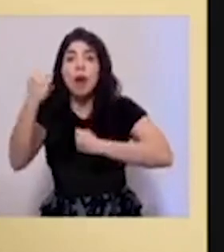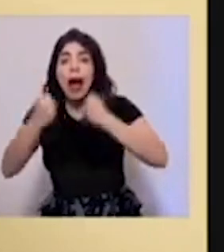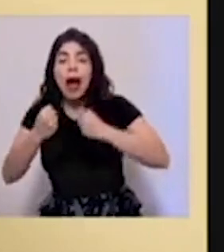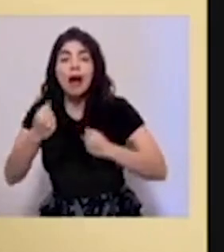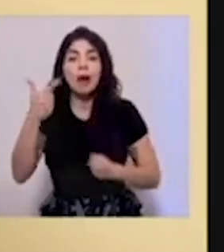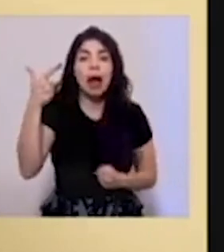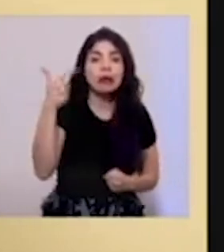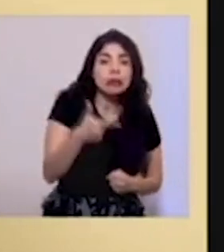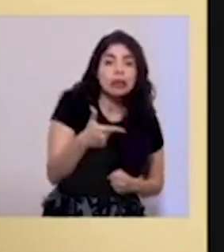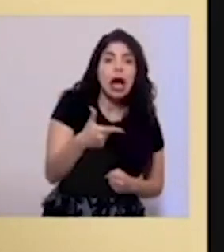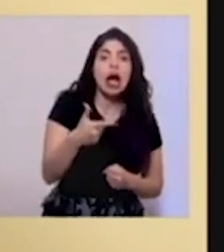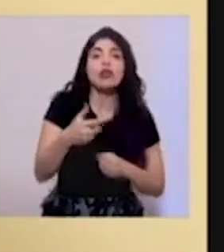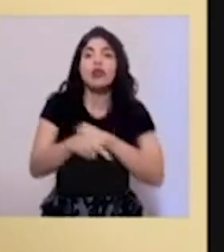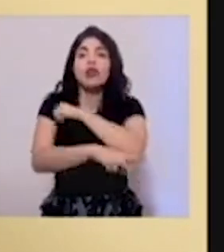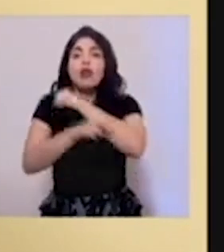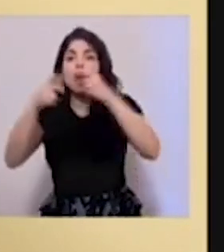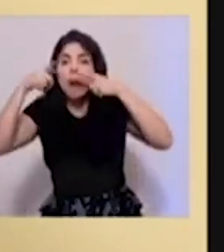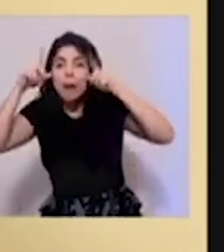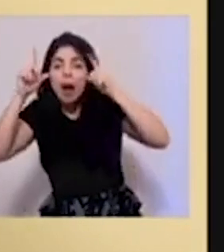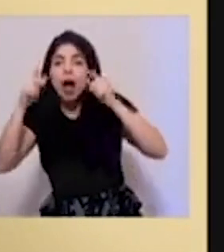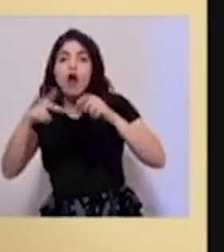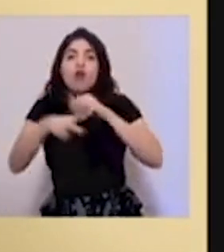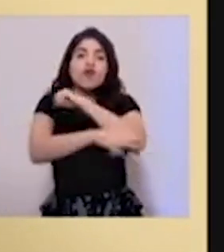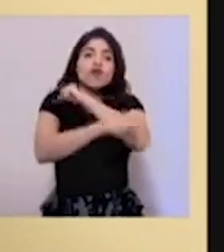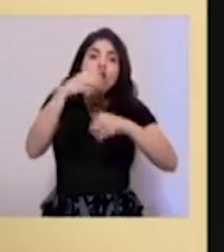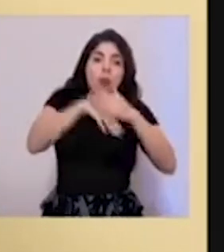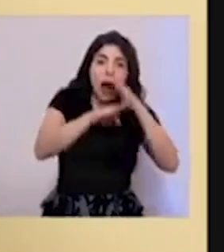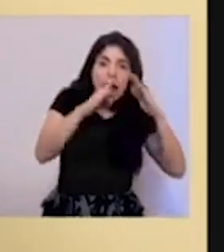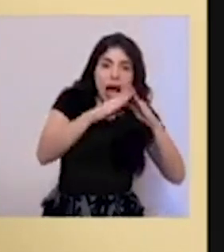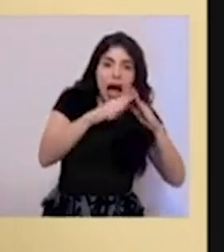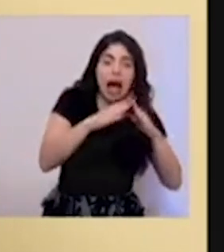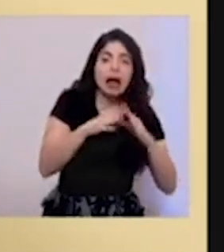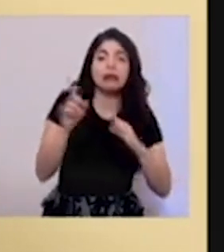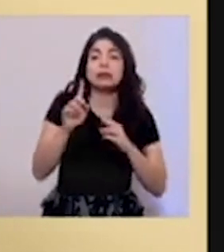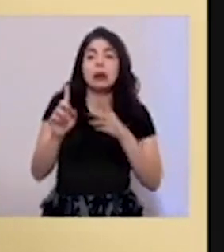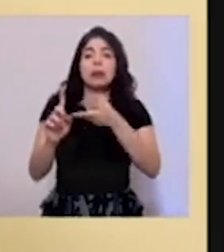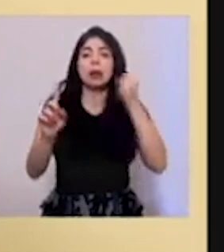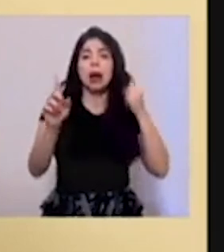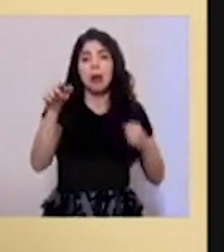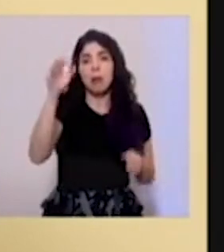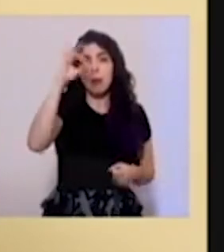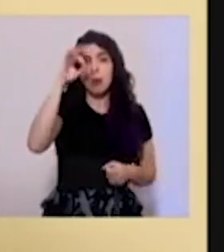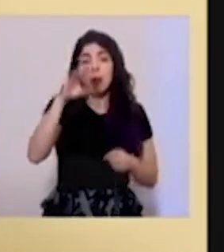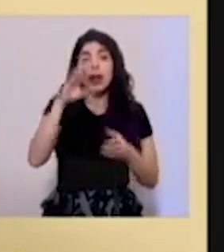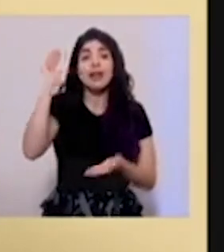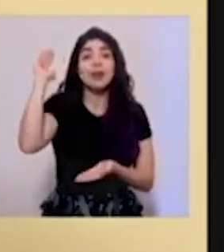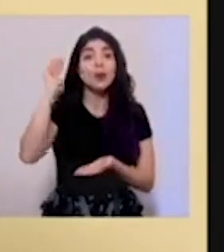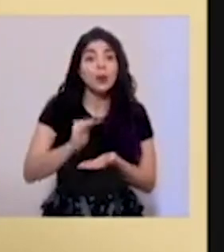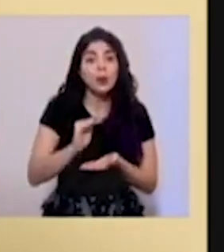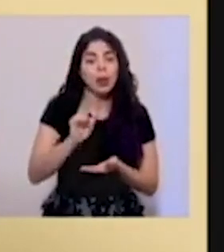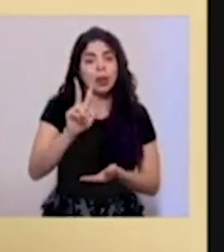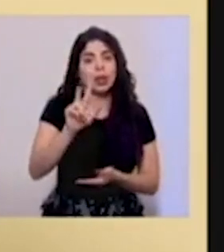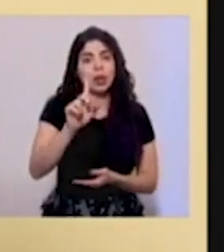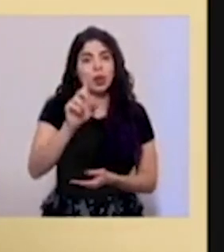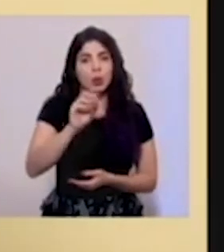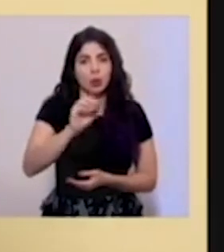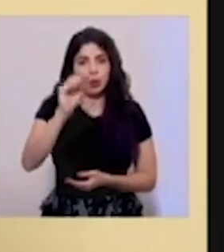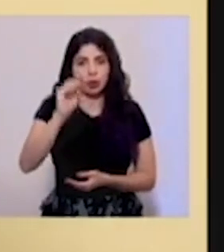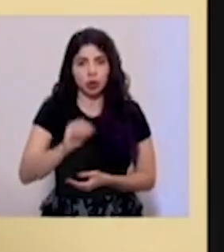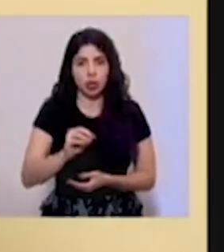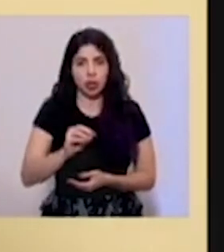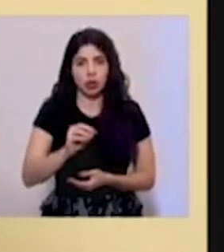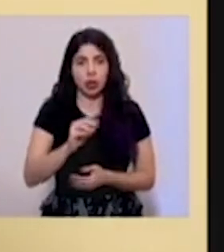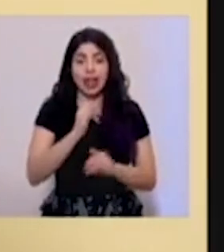asaltos, robo de ganado, robos a viviendas, hurtos, hay una disminución de un 31% en las